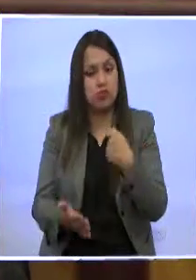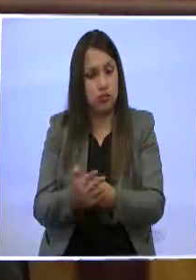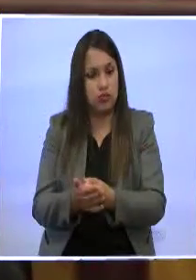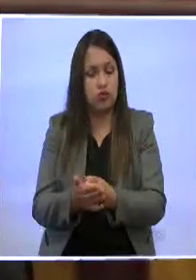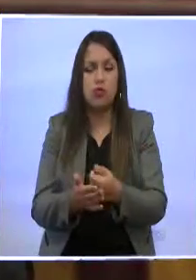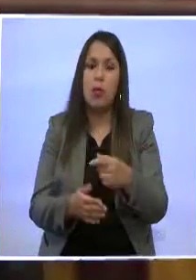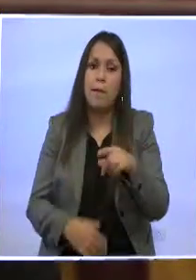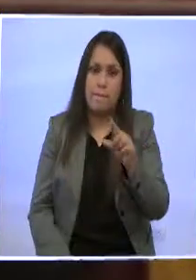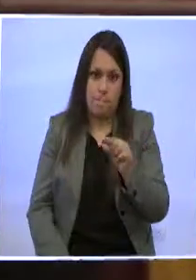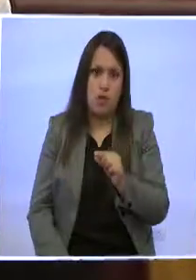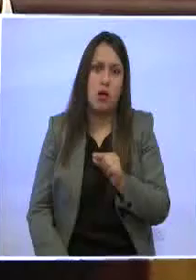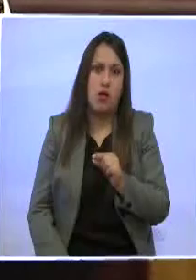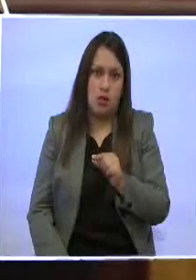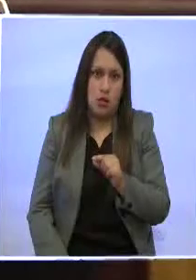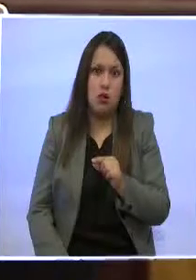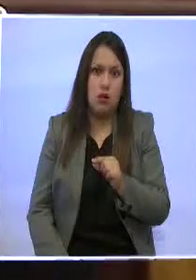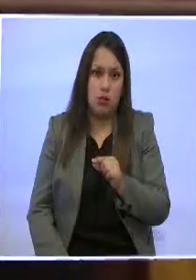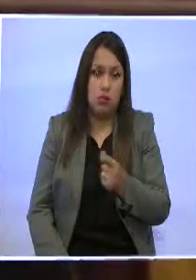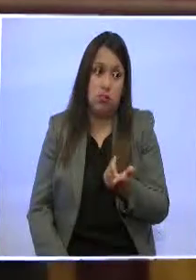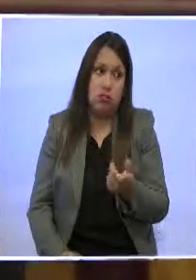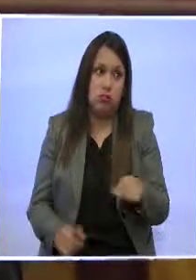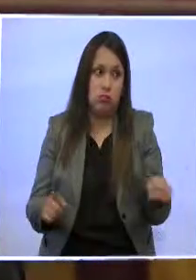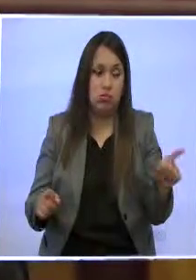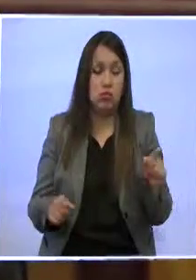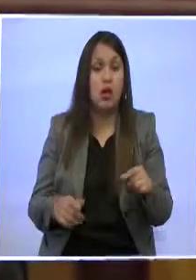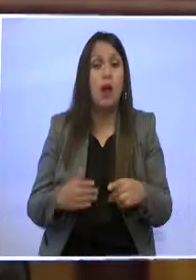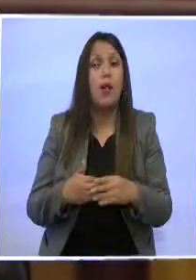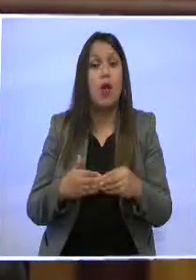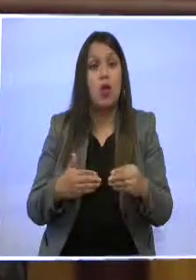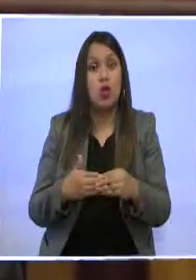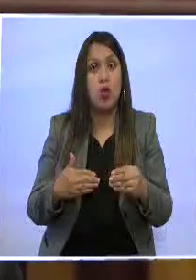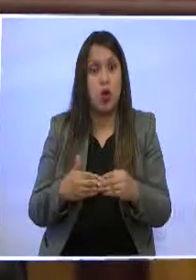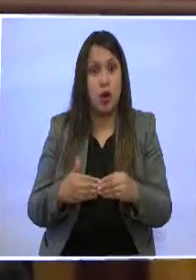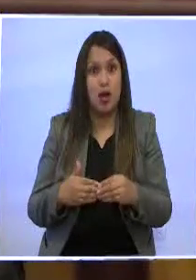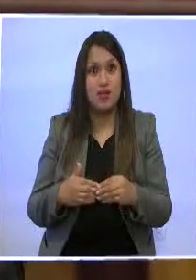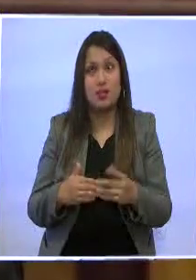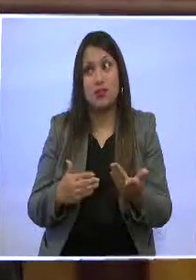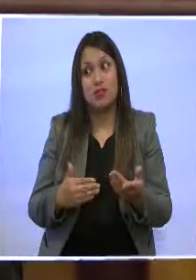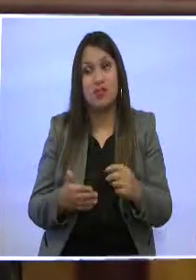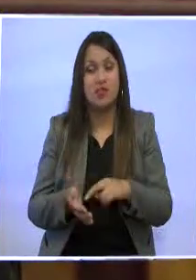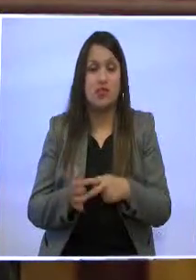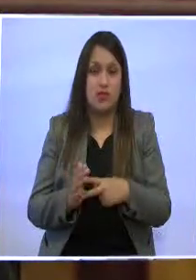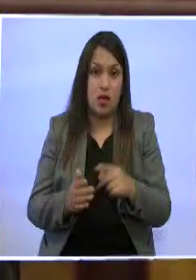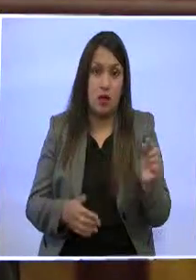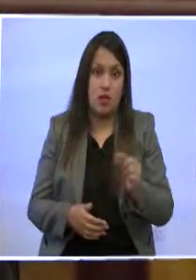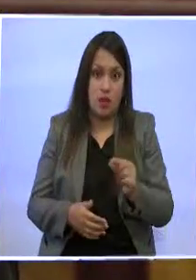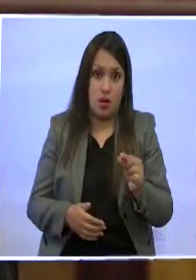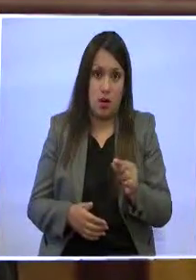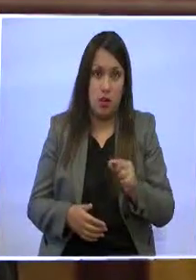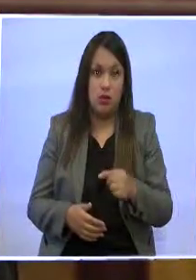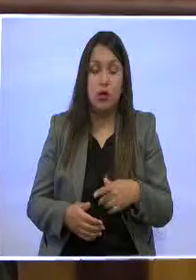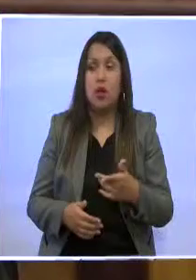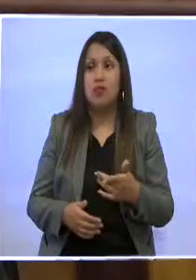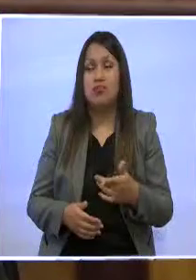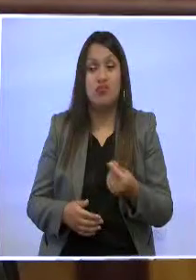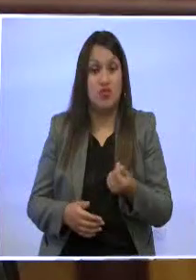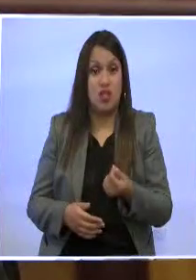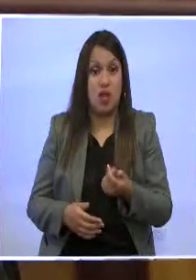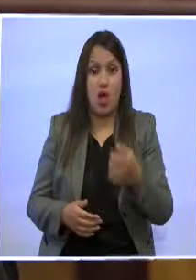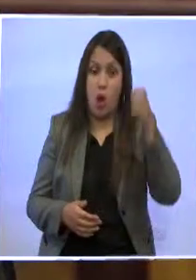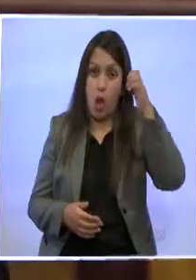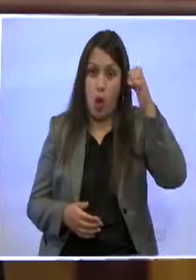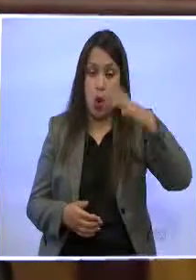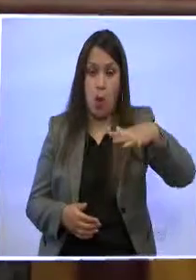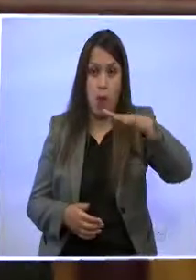concretas. La primera, la apreciación del dólar que hace que el diferencial con el euro presente condiciones favorables para el proyecto. ¿Qué quiero